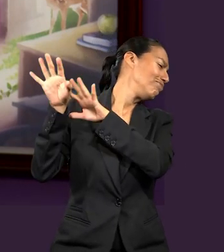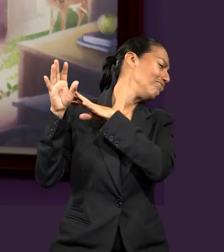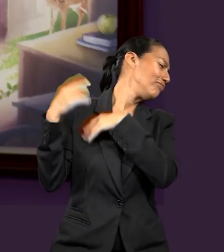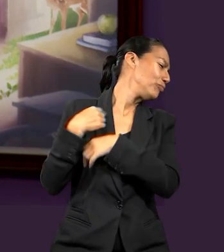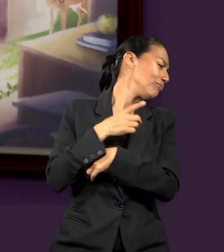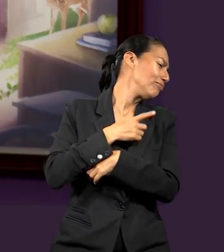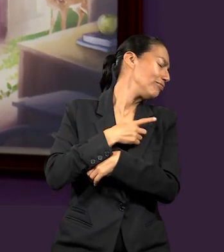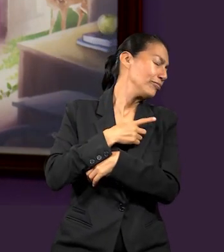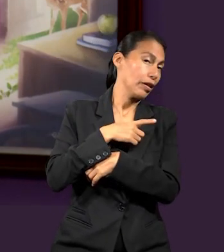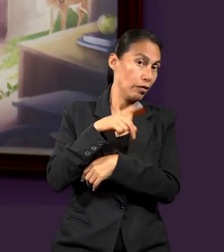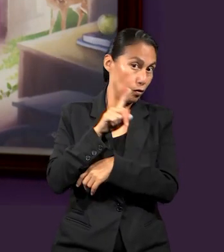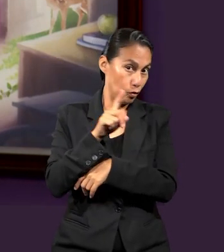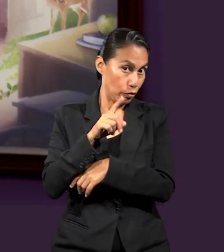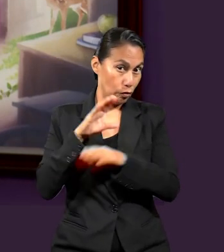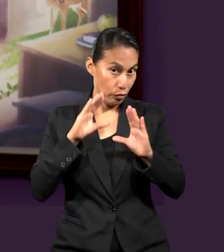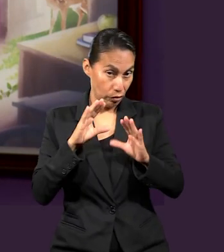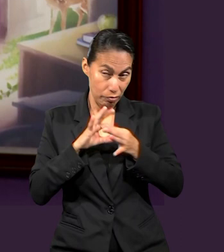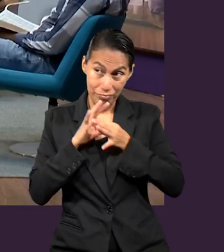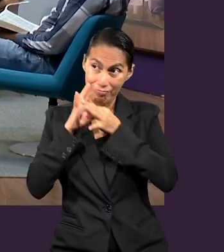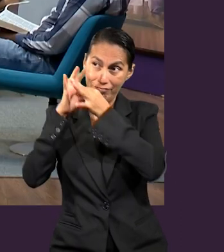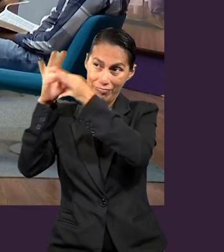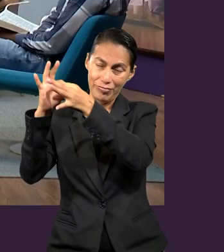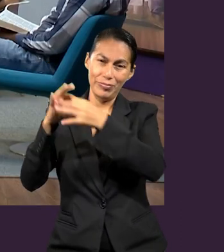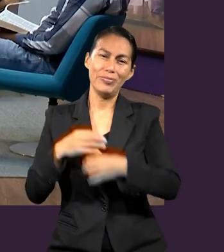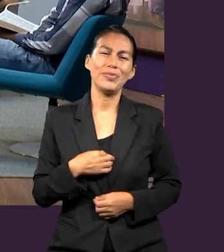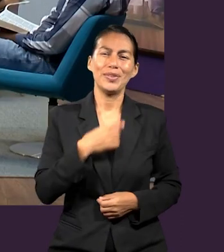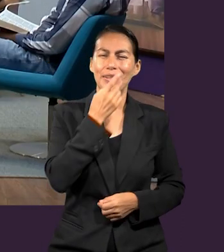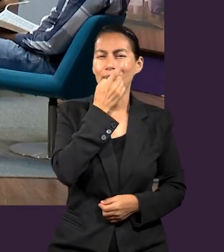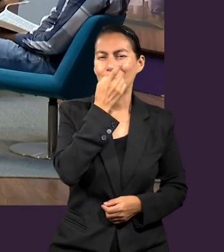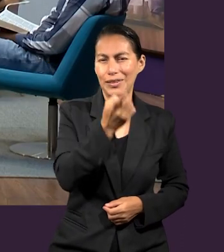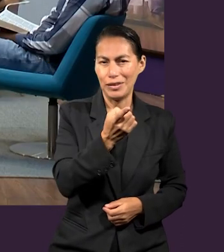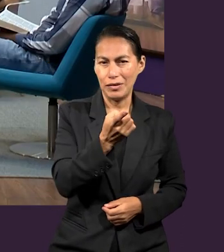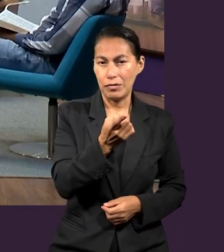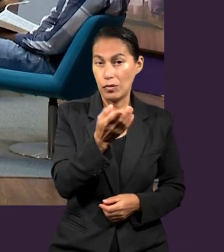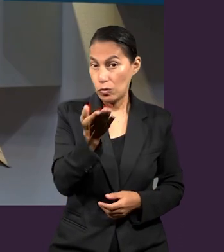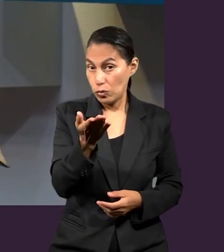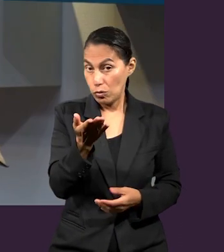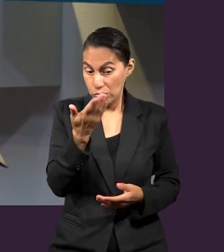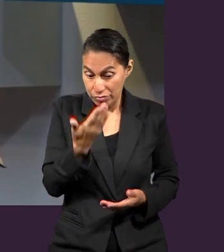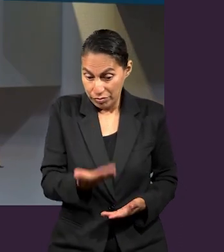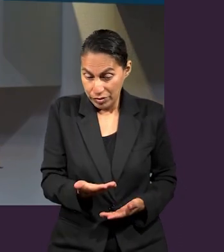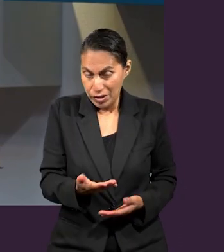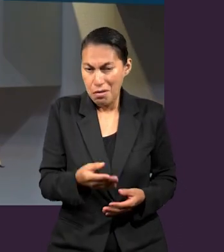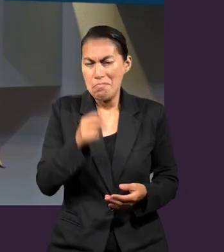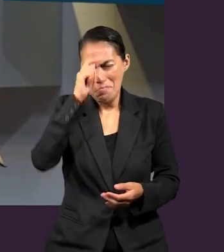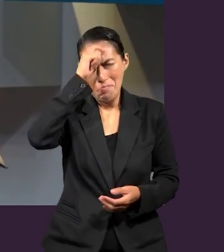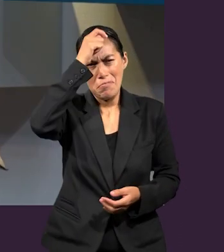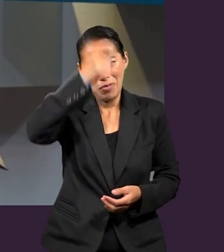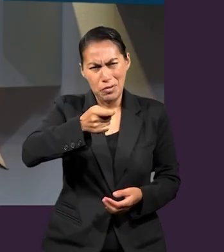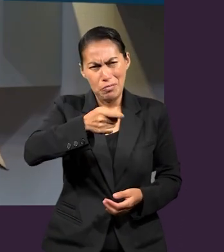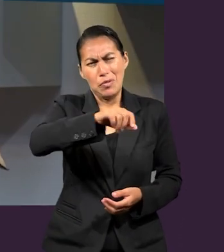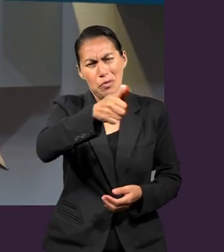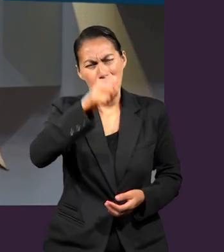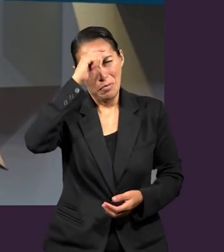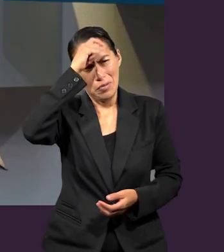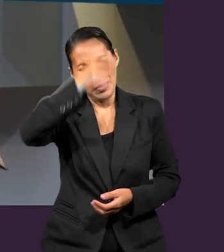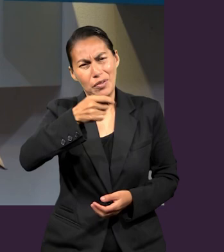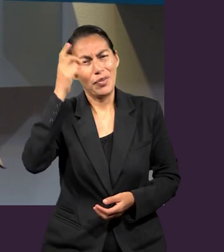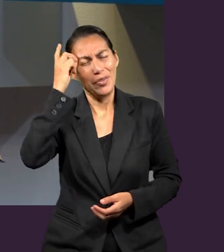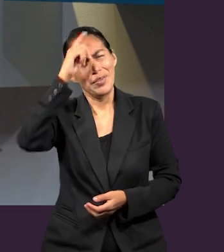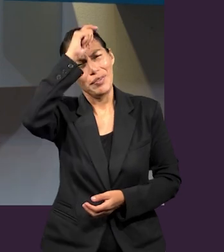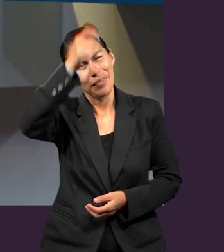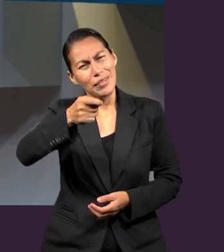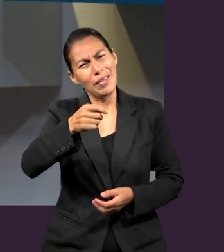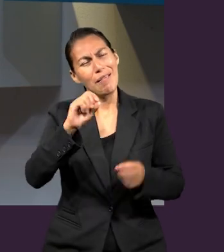en esos momentos somos dependientes de Él. Yo les digo, no importando la condición, tú puedes ser una bendición.